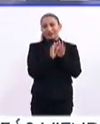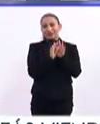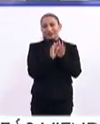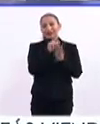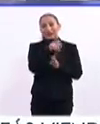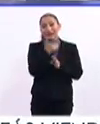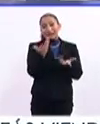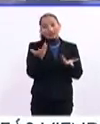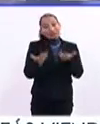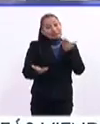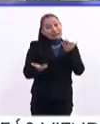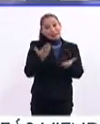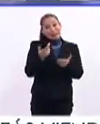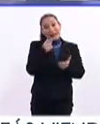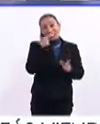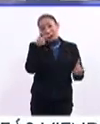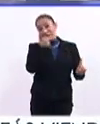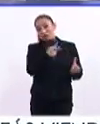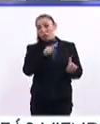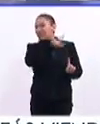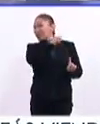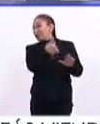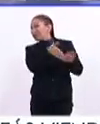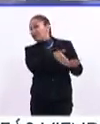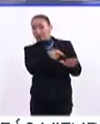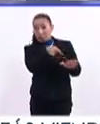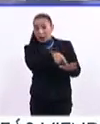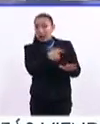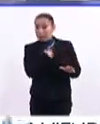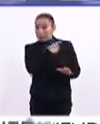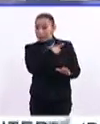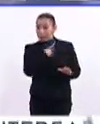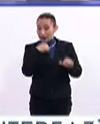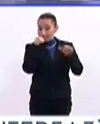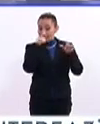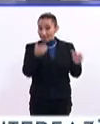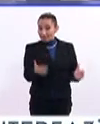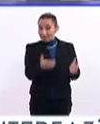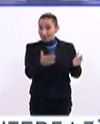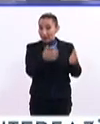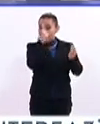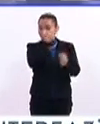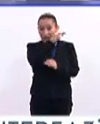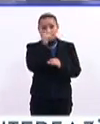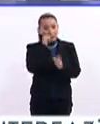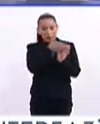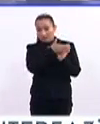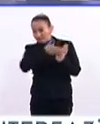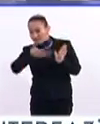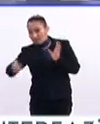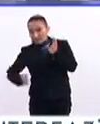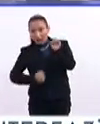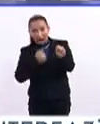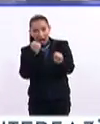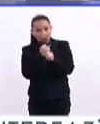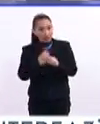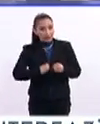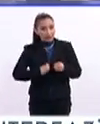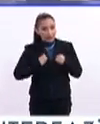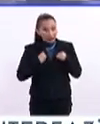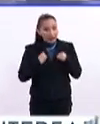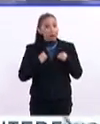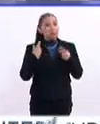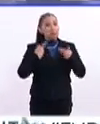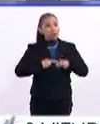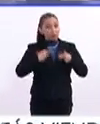que pues no muchas veces se habla de ella, pero que sin embargo, pues se le tiene que dar un impulso para que todo el ciclo escolar y toda la vida de las